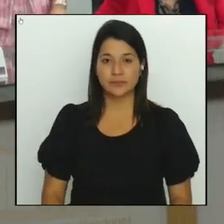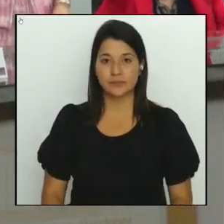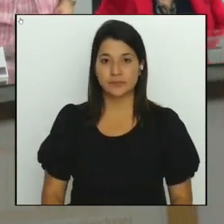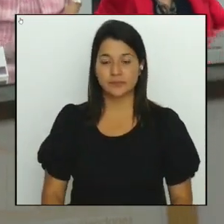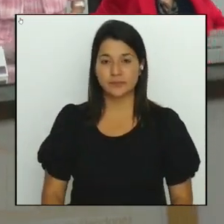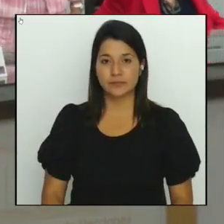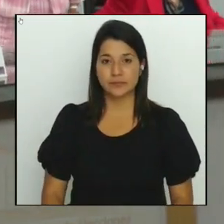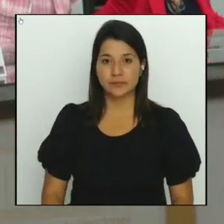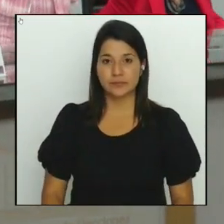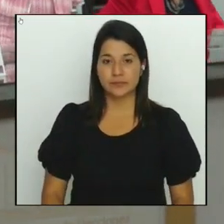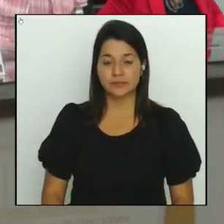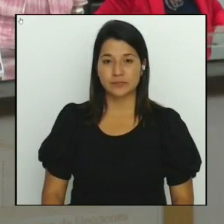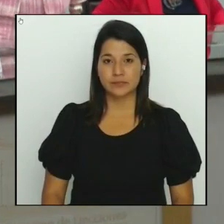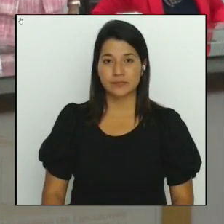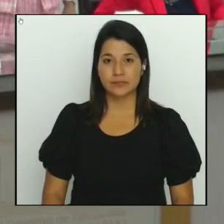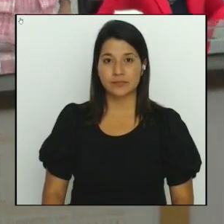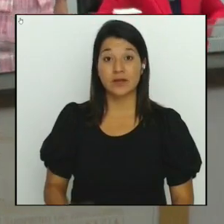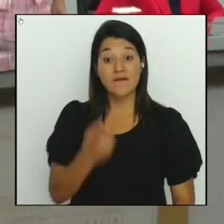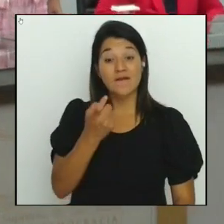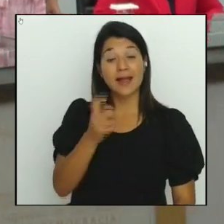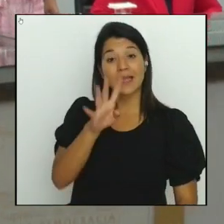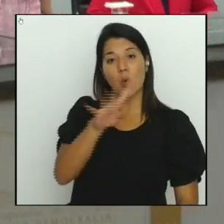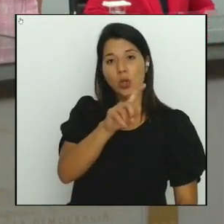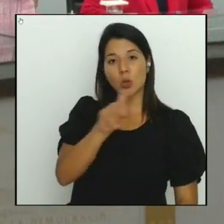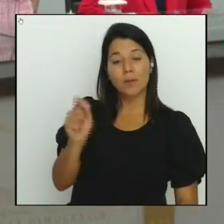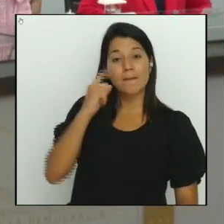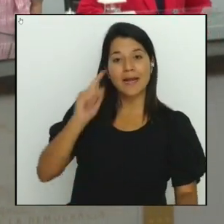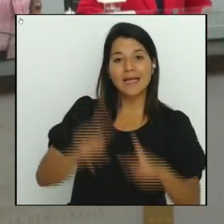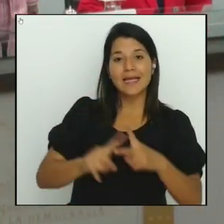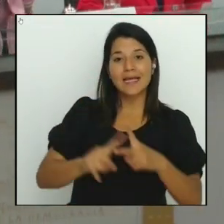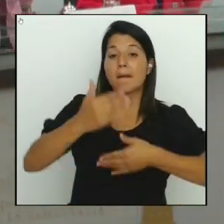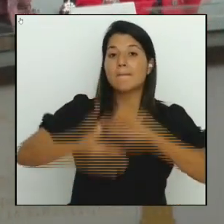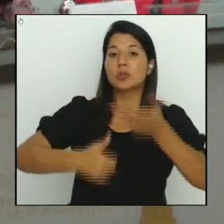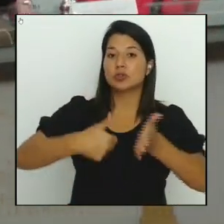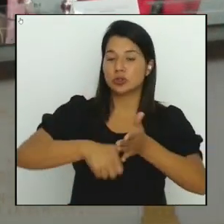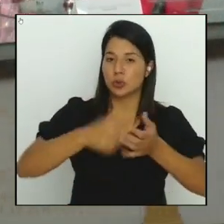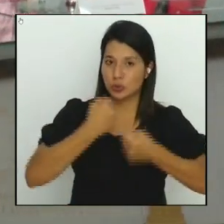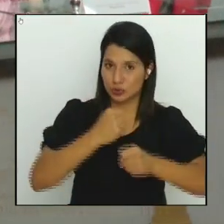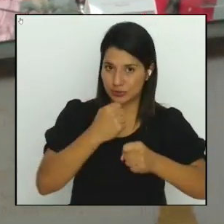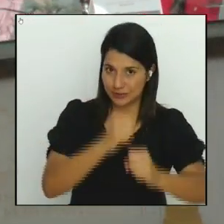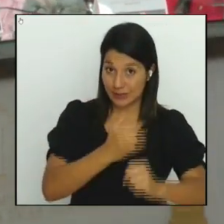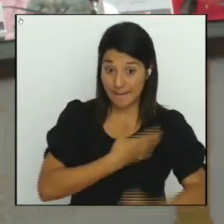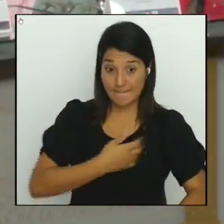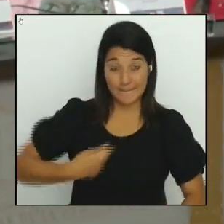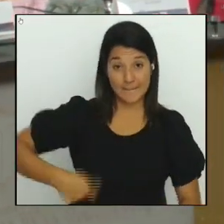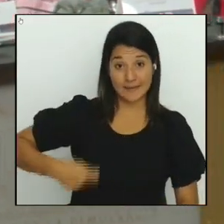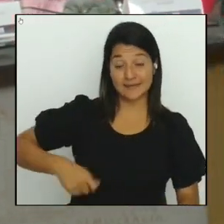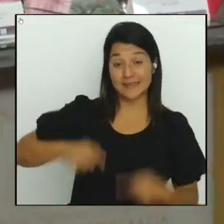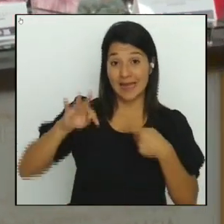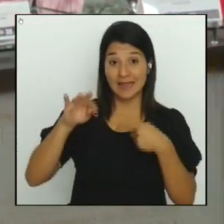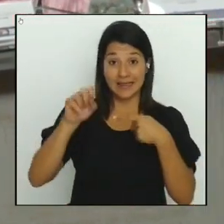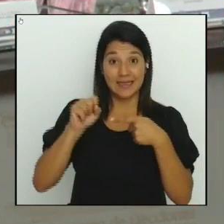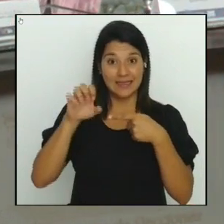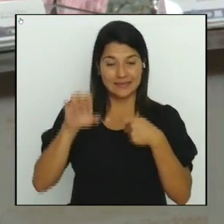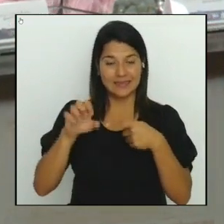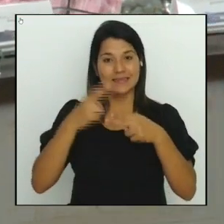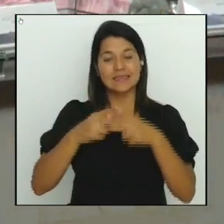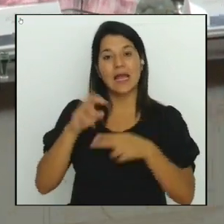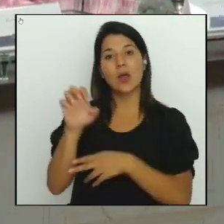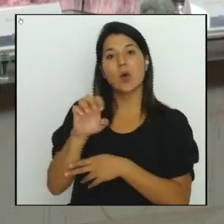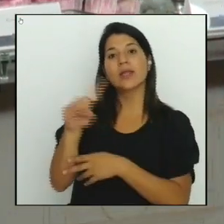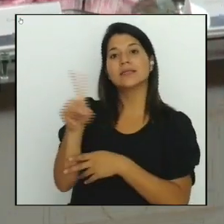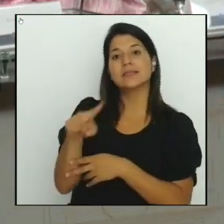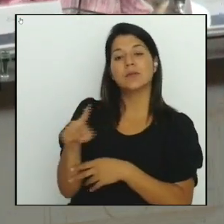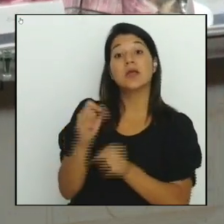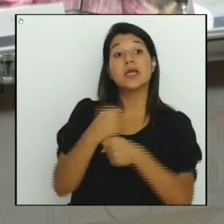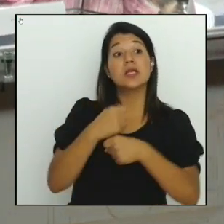A cuatro meses exactos de que se realicen las elecciones municipales, la presidenta del Tribunal Supremo de Elecciones, Eugenia Zamora, hizo un llamado a